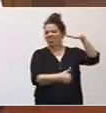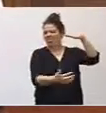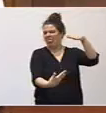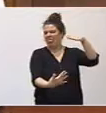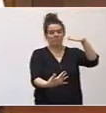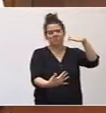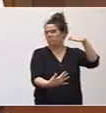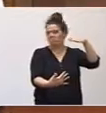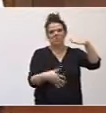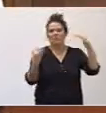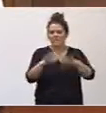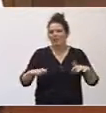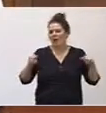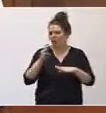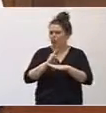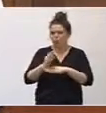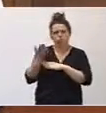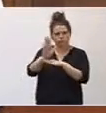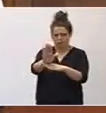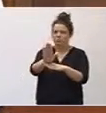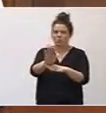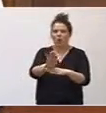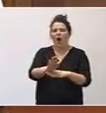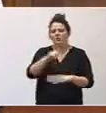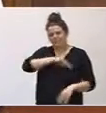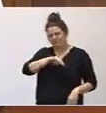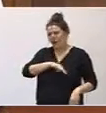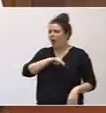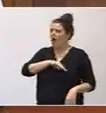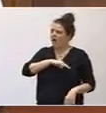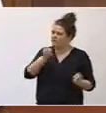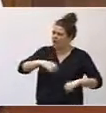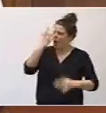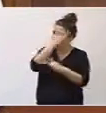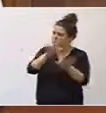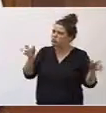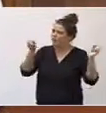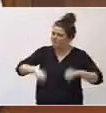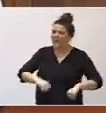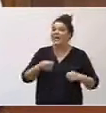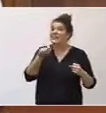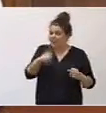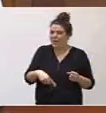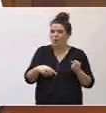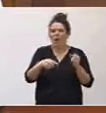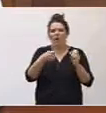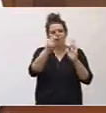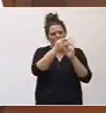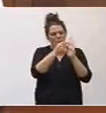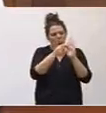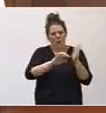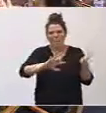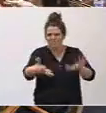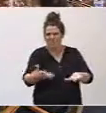Parlamento y además de tomar conciencia, también debemos de tomar las medidas necesarias para que no siga ocurriendo lo que está ocurriendo.